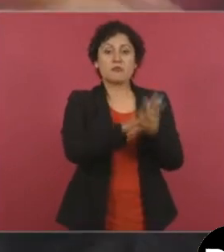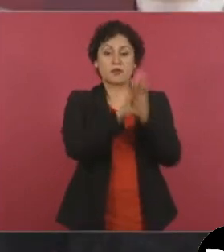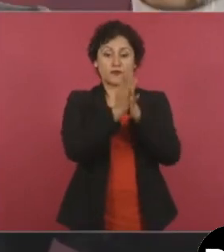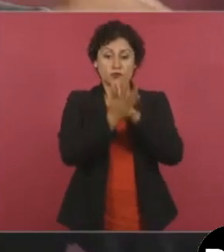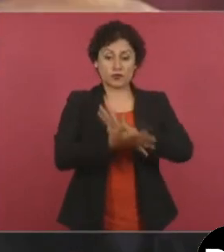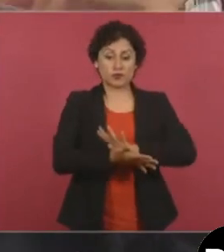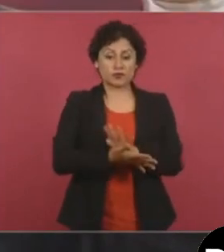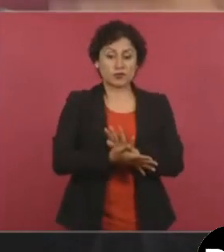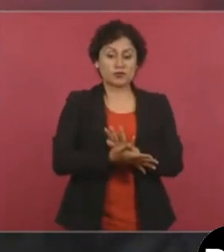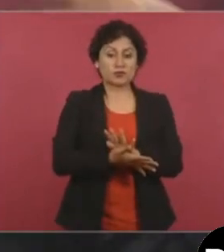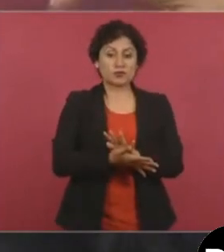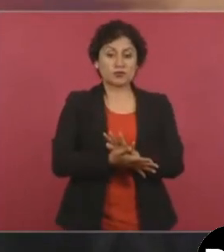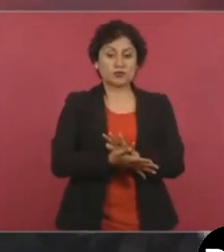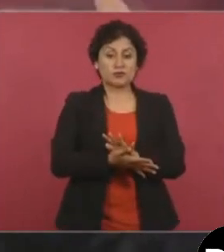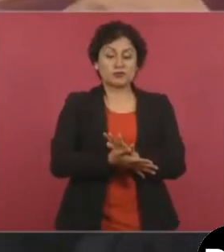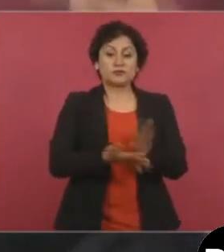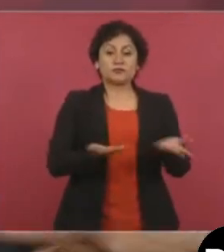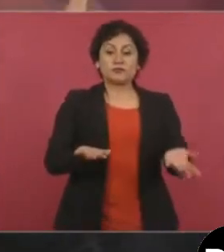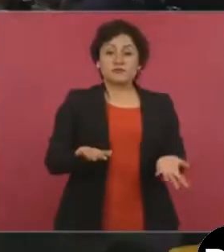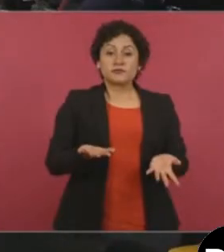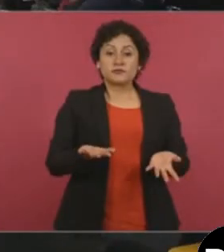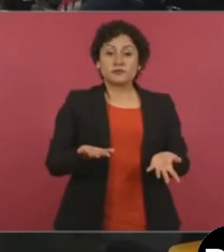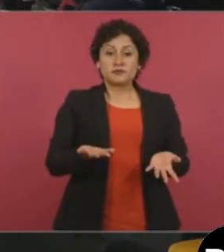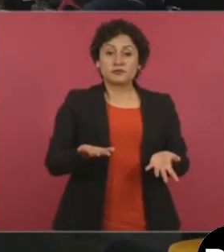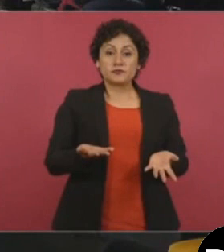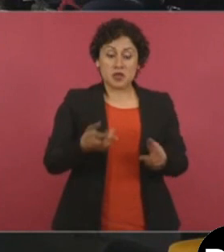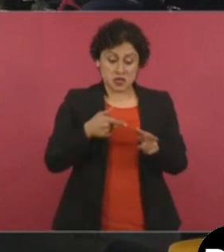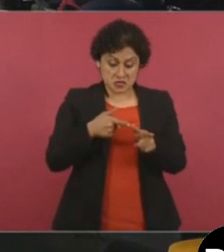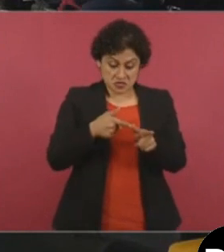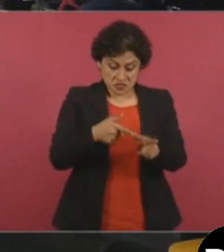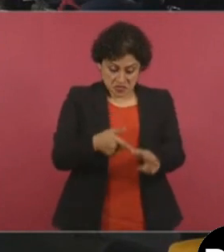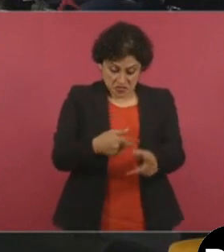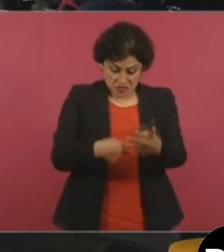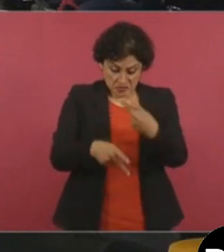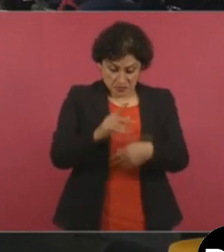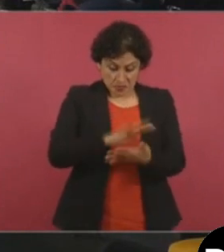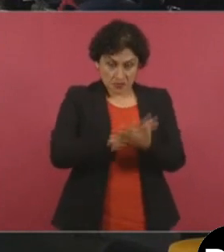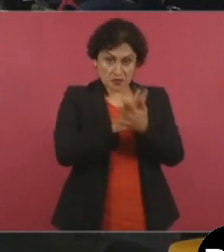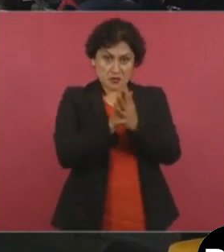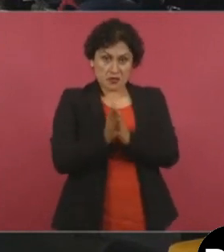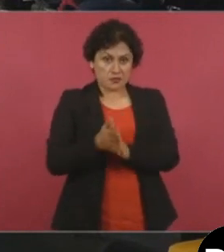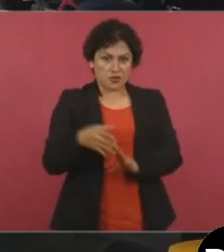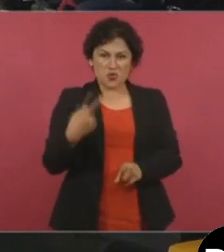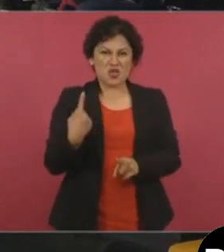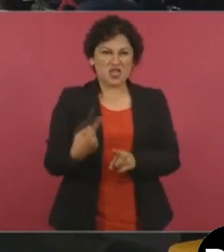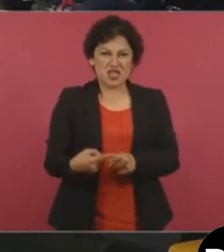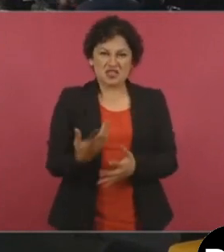¿Y quién es el motor del cambio? El pueblo.